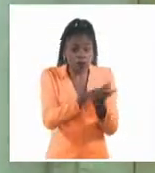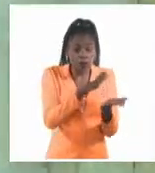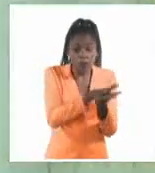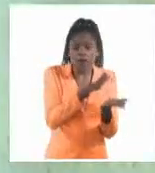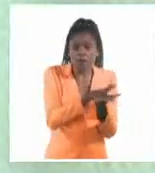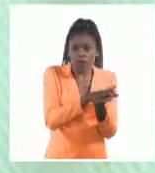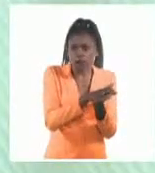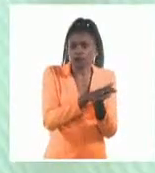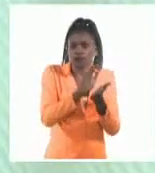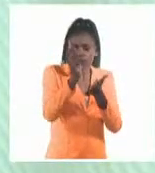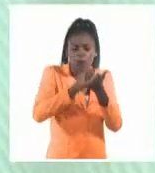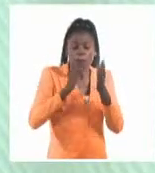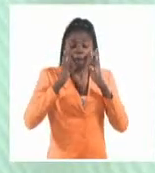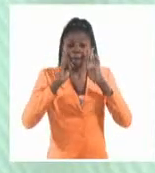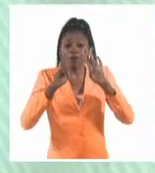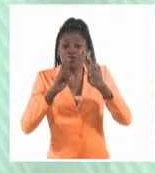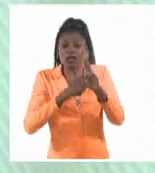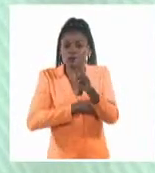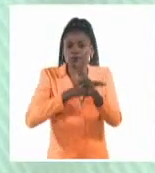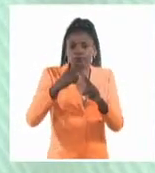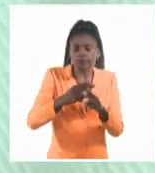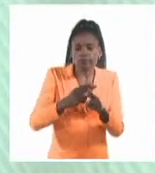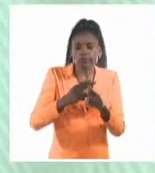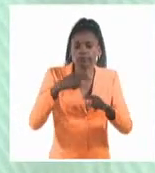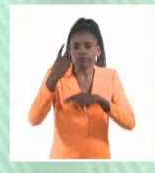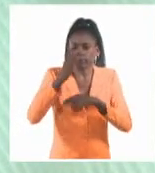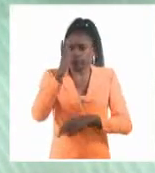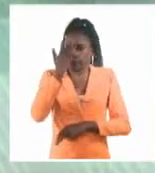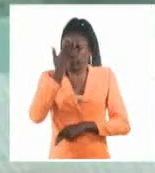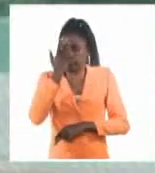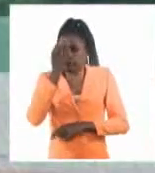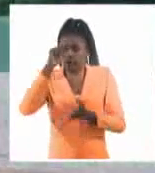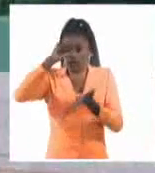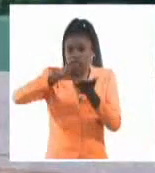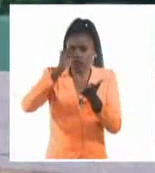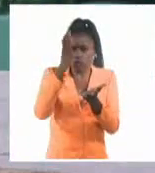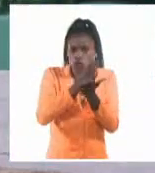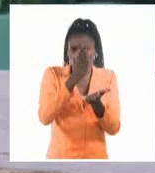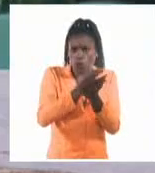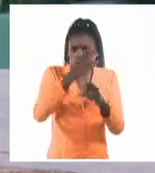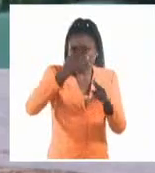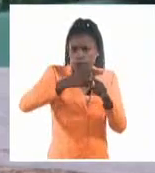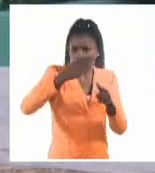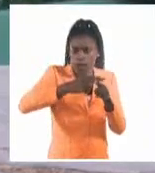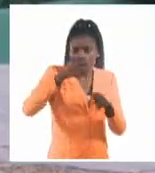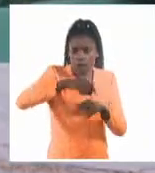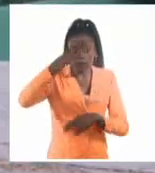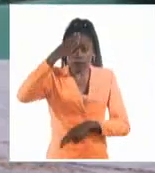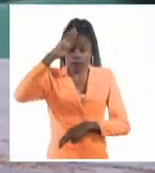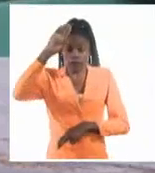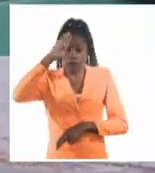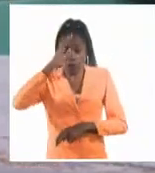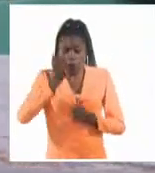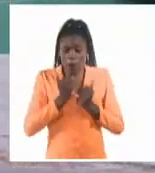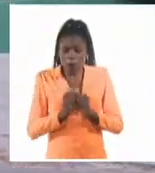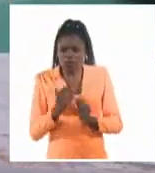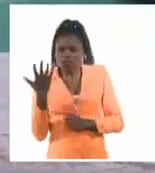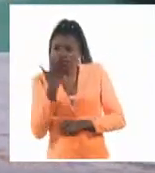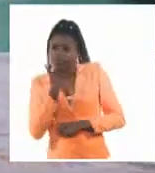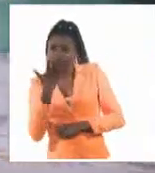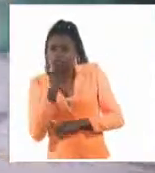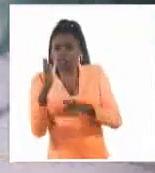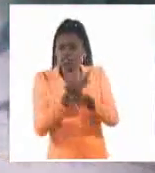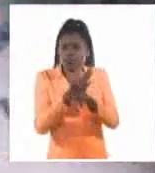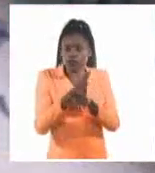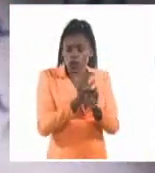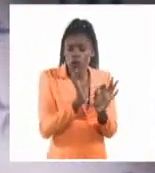documental Vida y Obra de Ernesto Che Guevara, que atesora el centro de estudios que lleva su nombre en Cuba, y que nació de la costumbre guevariana de